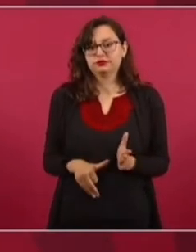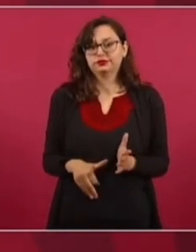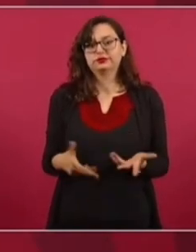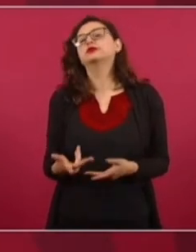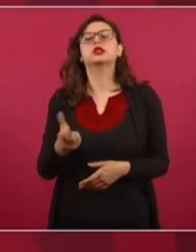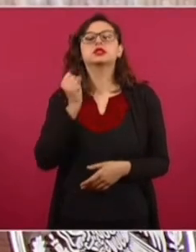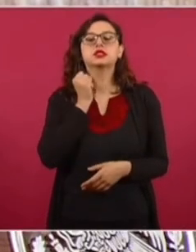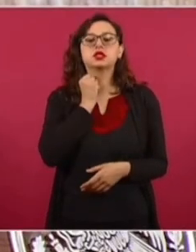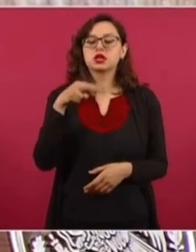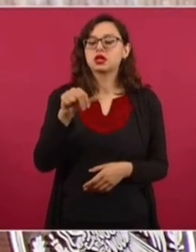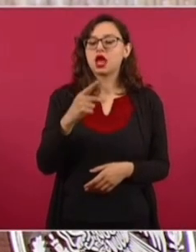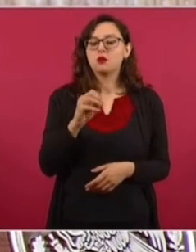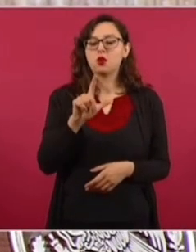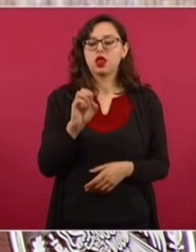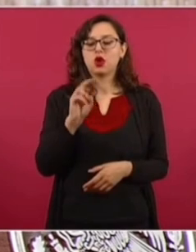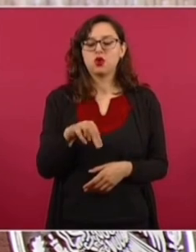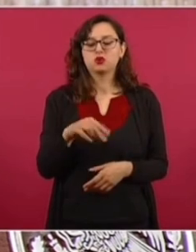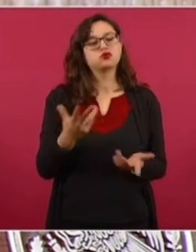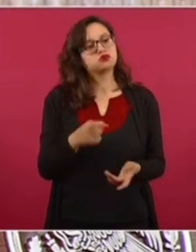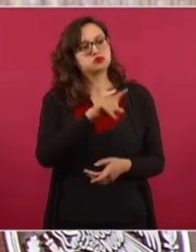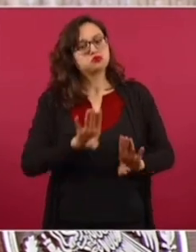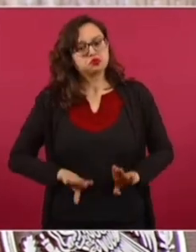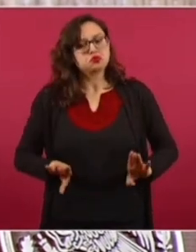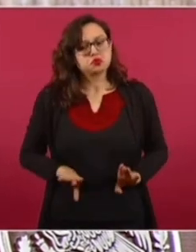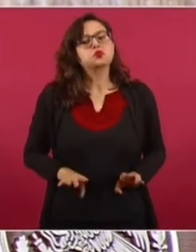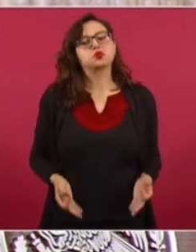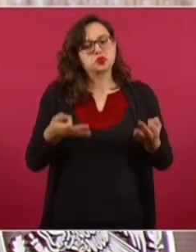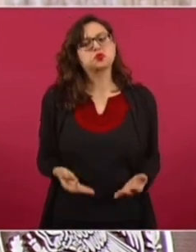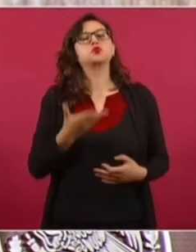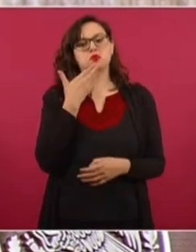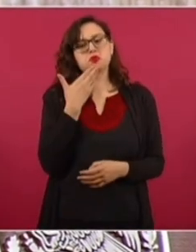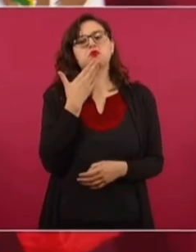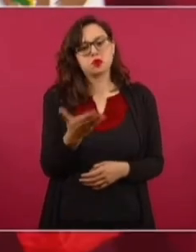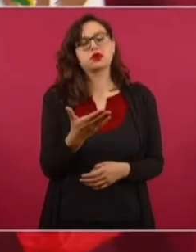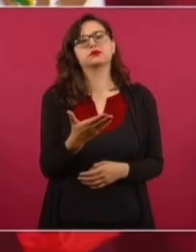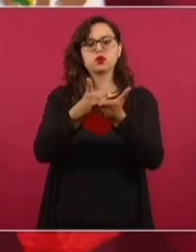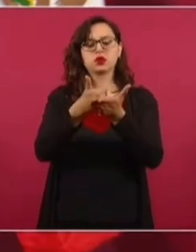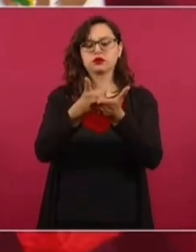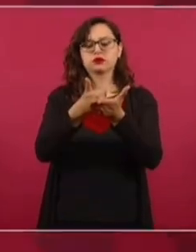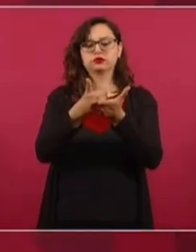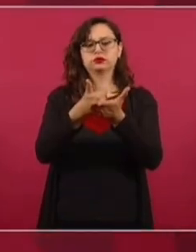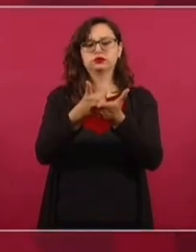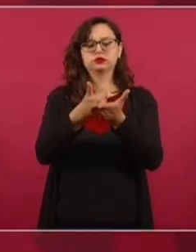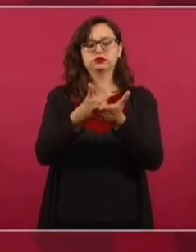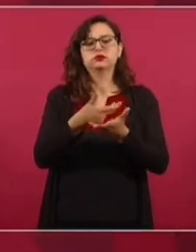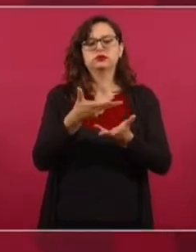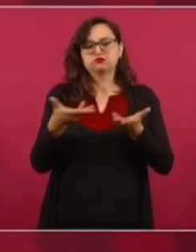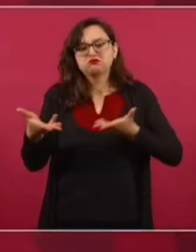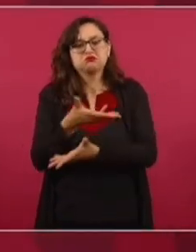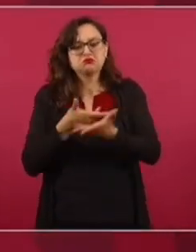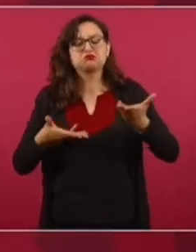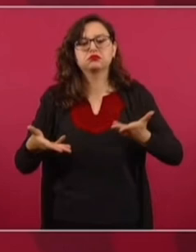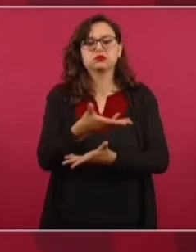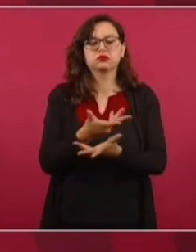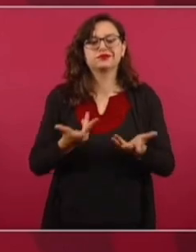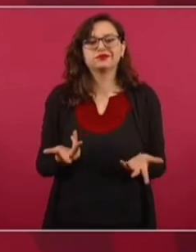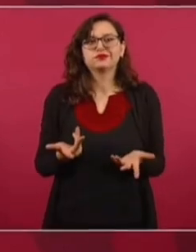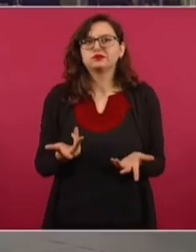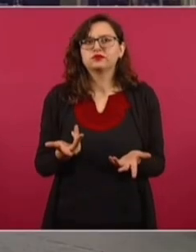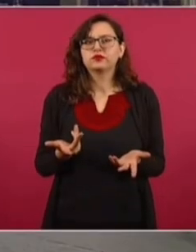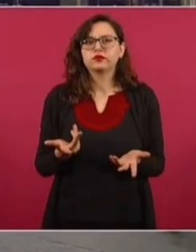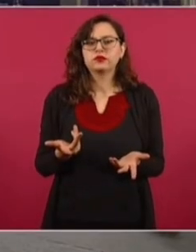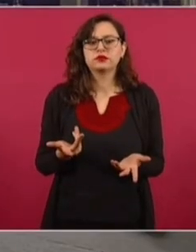el senador Napoleón Gómez Urrutia se ha portado muy bien, es una gente que ayuda, que coopera. No puedo